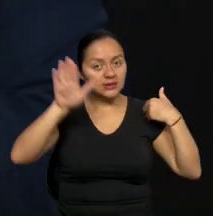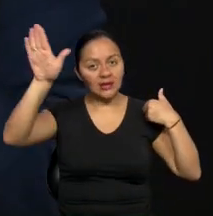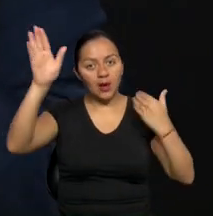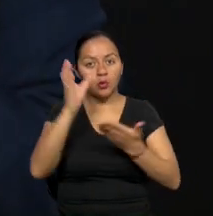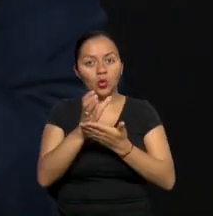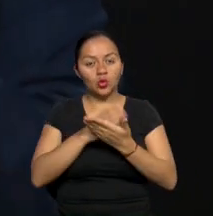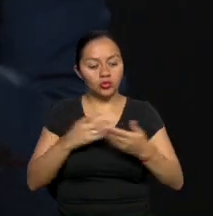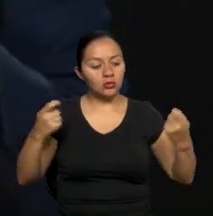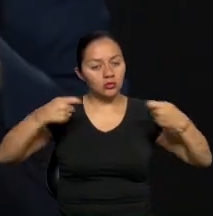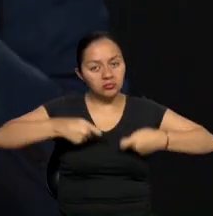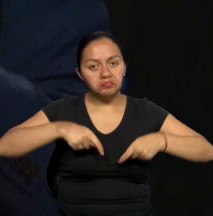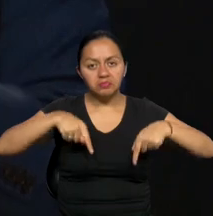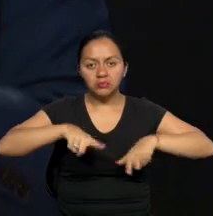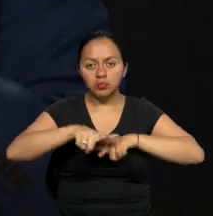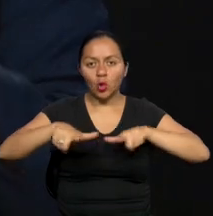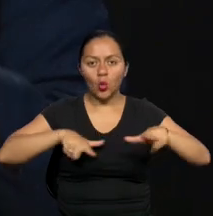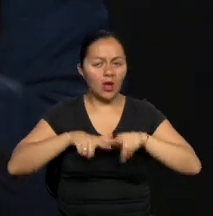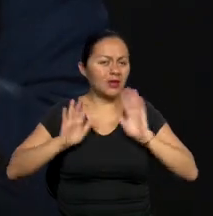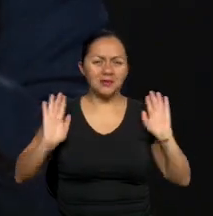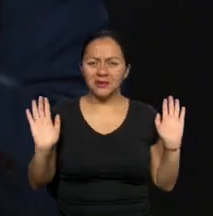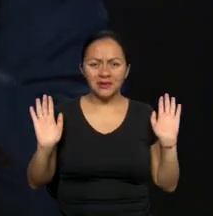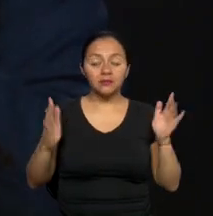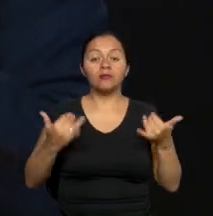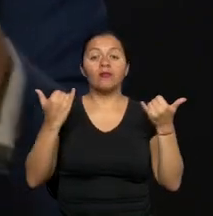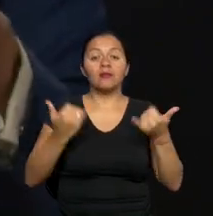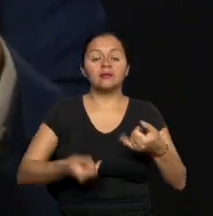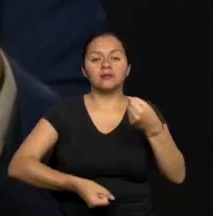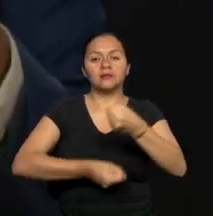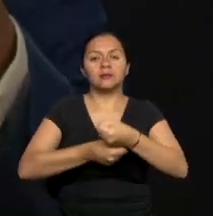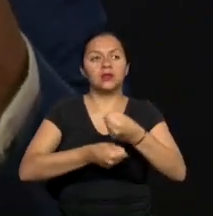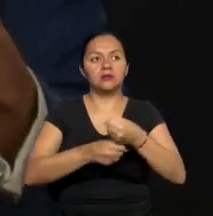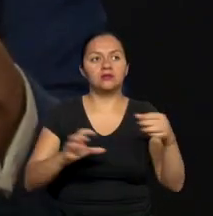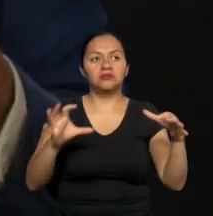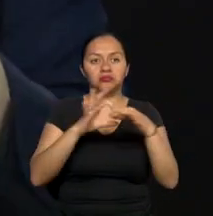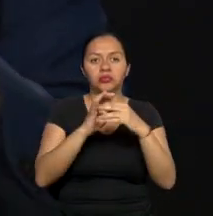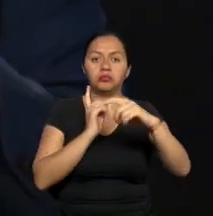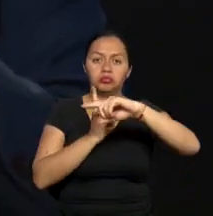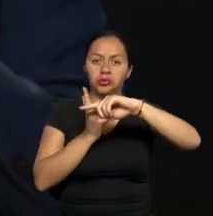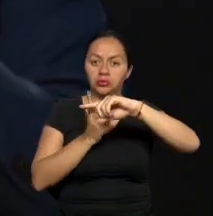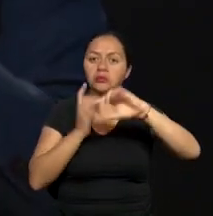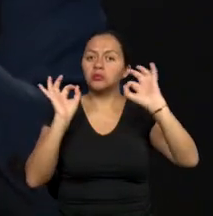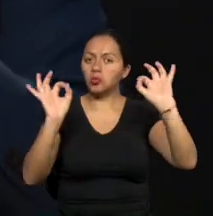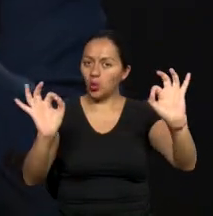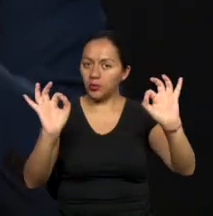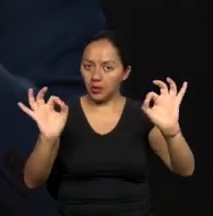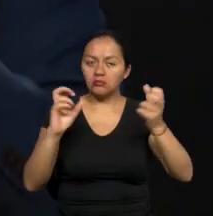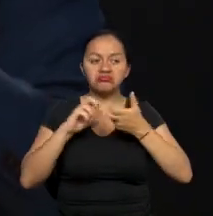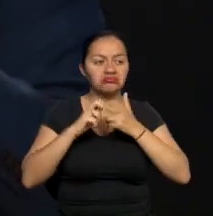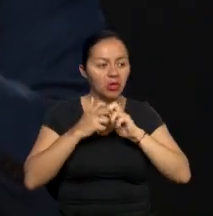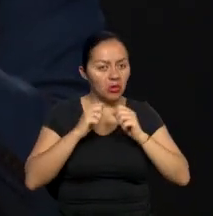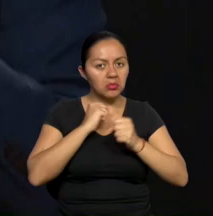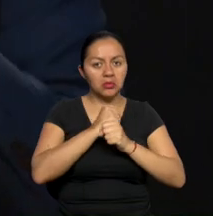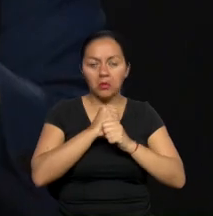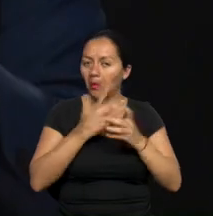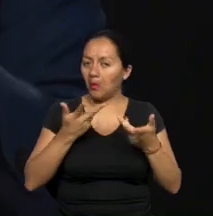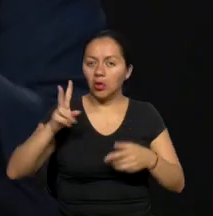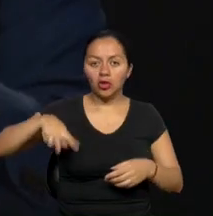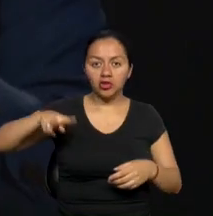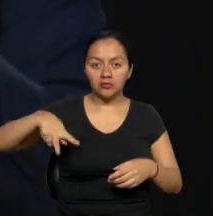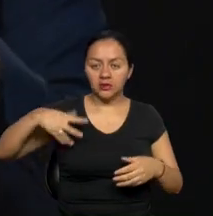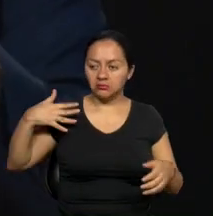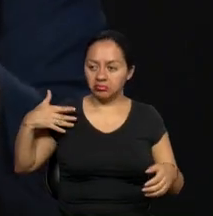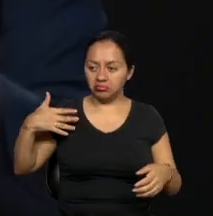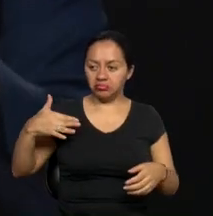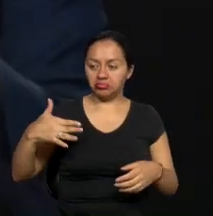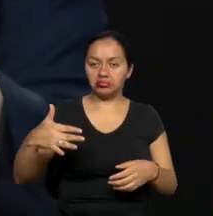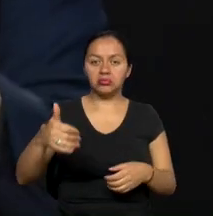el régimen de Cenecit. Y actualmente estamos trabajando muy bien. Yo les puedo decir que en estos dos meses nosotros no